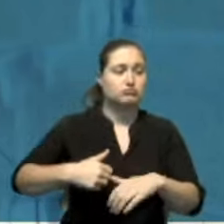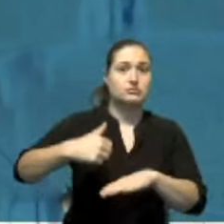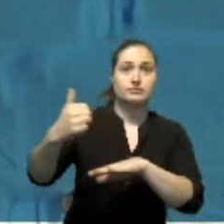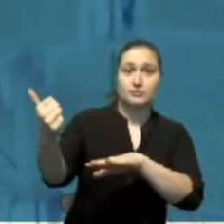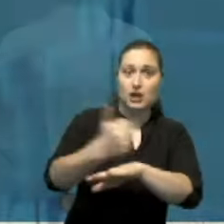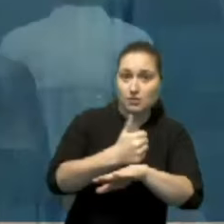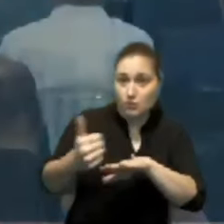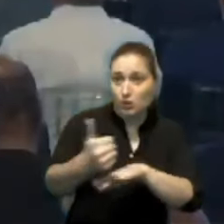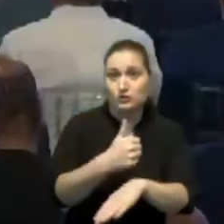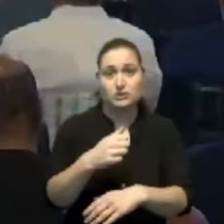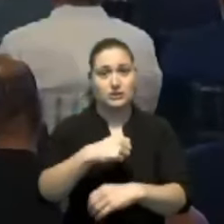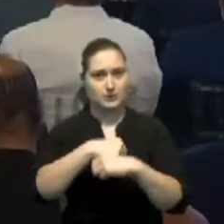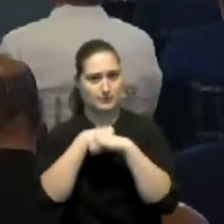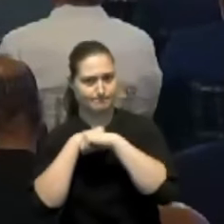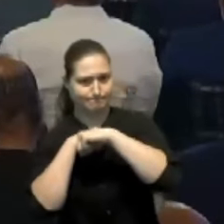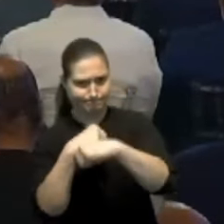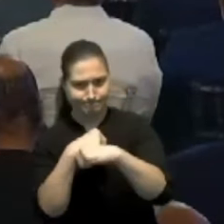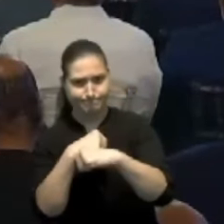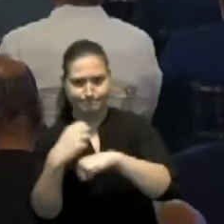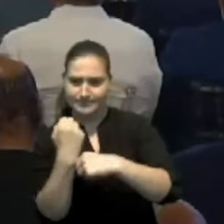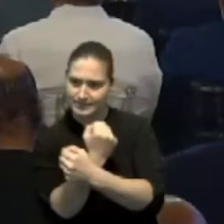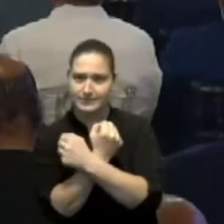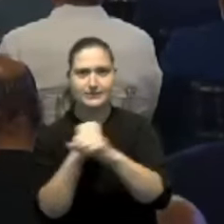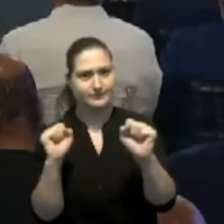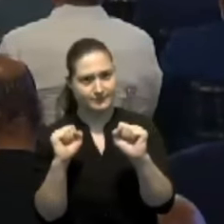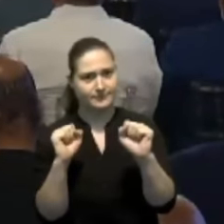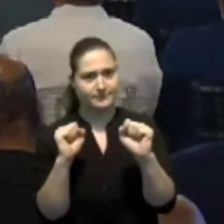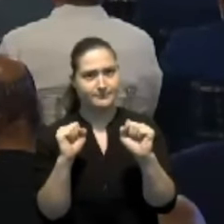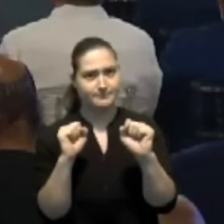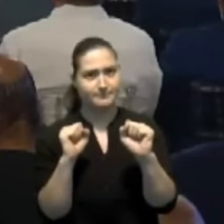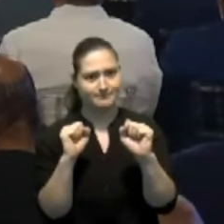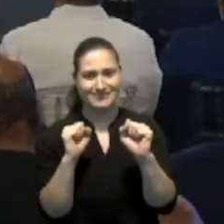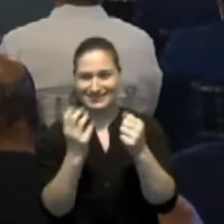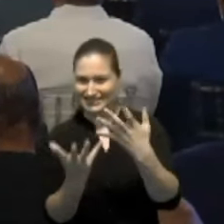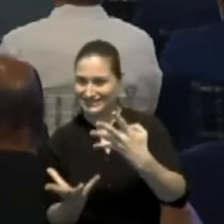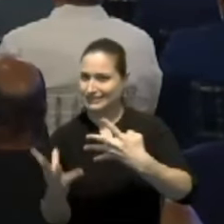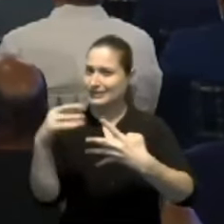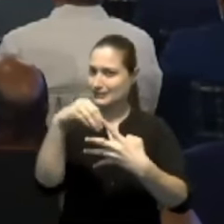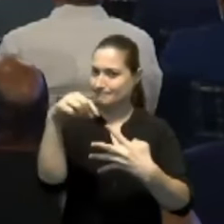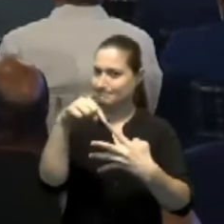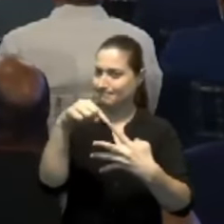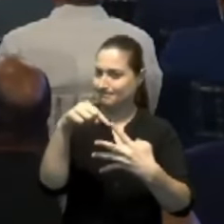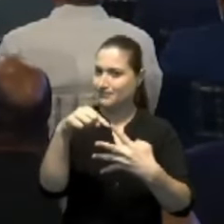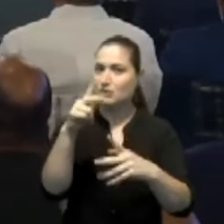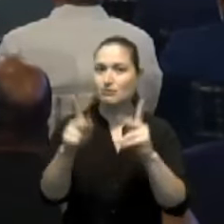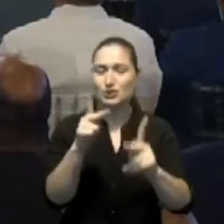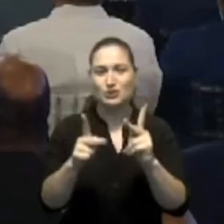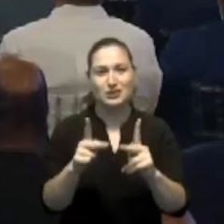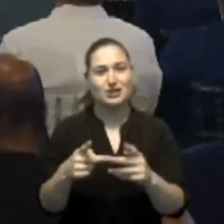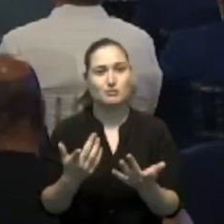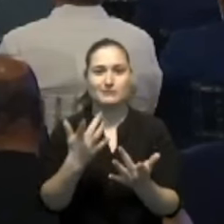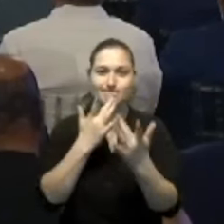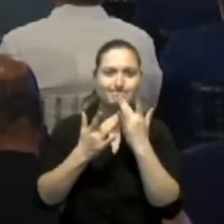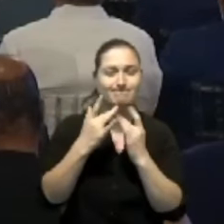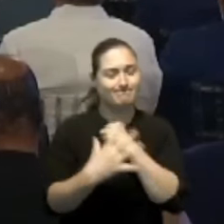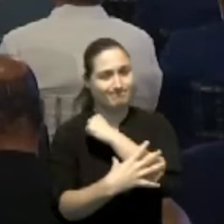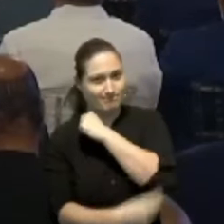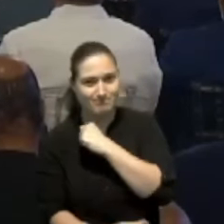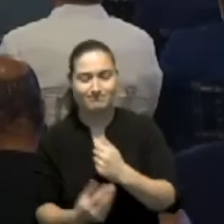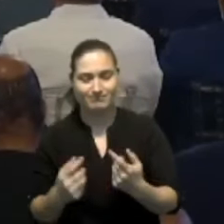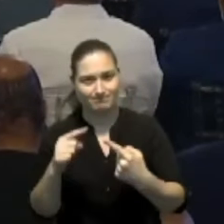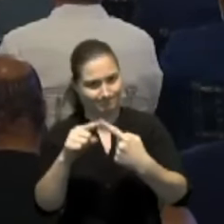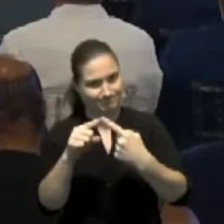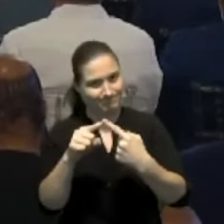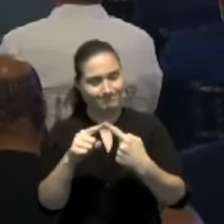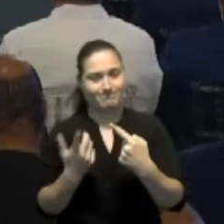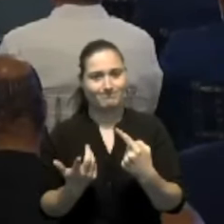y seguridad ciudadana serán precisamente esa población de menores ingresos. Sin embargo, algunas